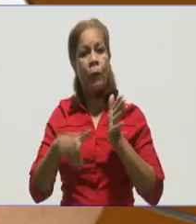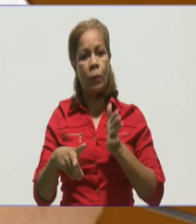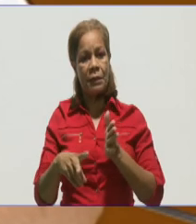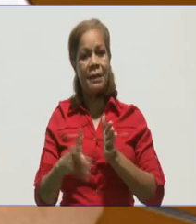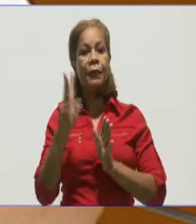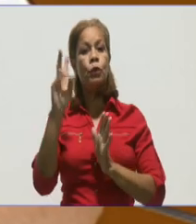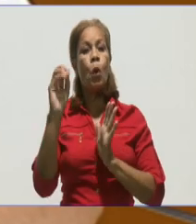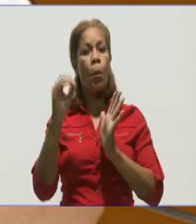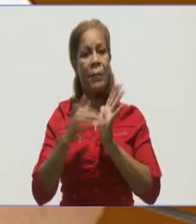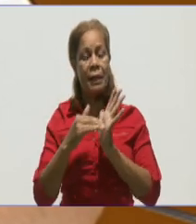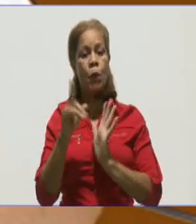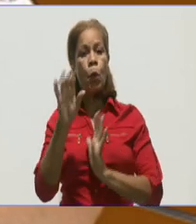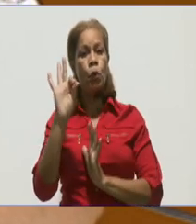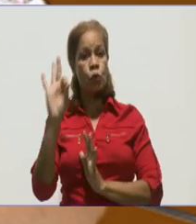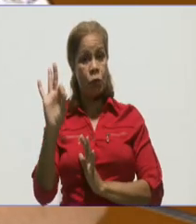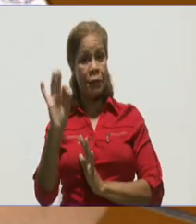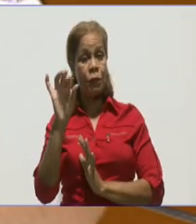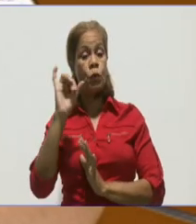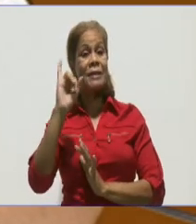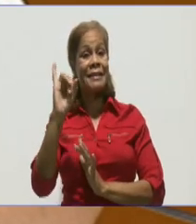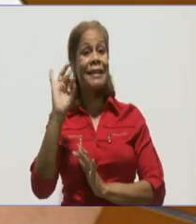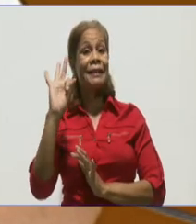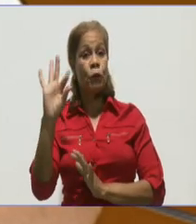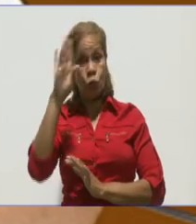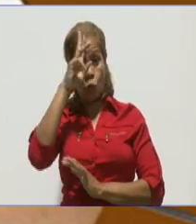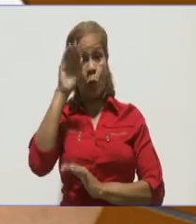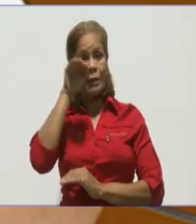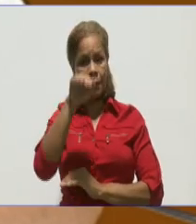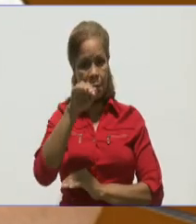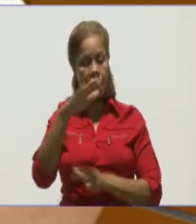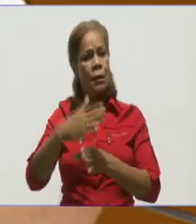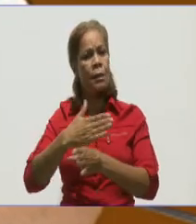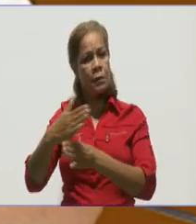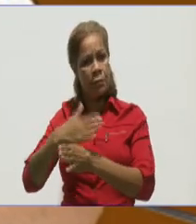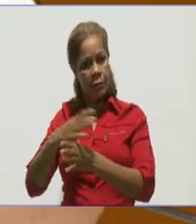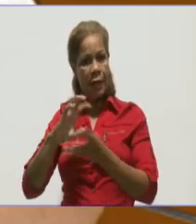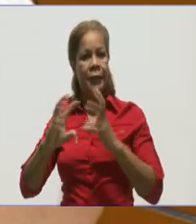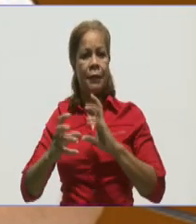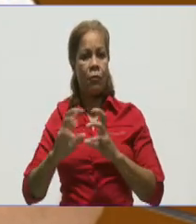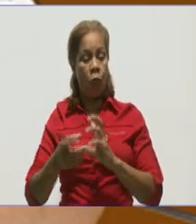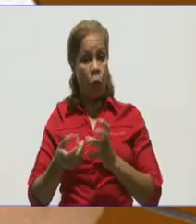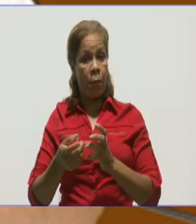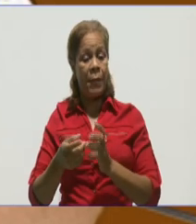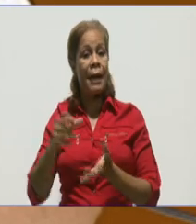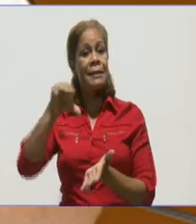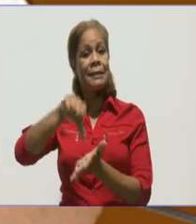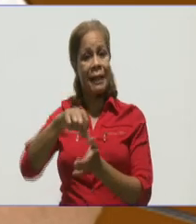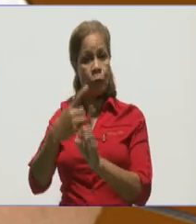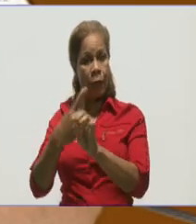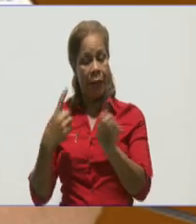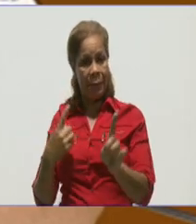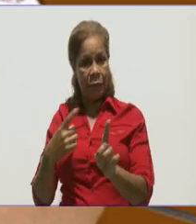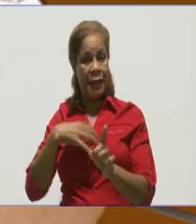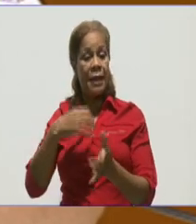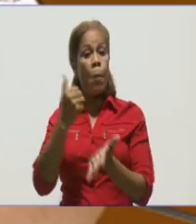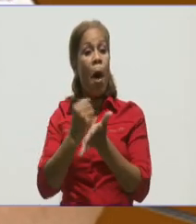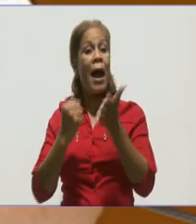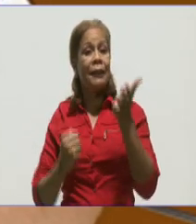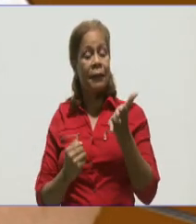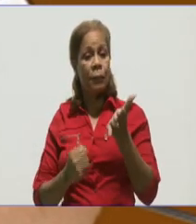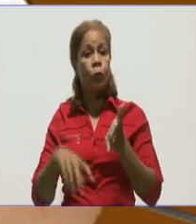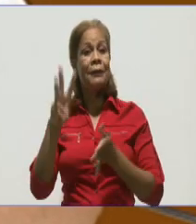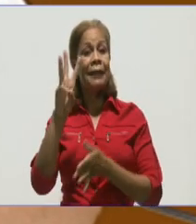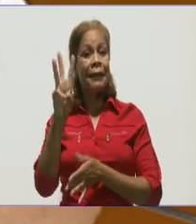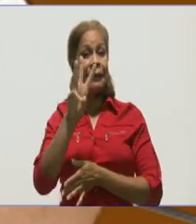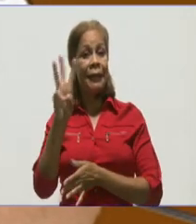.875 personas ingresadas por las diferentes modalidades. Tenemos confirmados activos 339